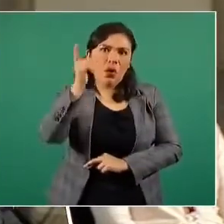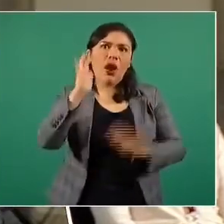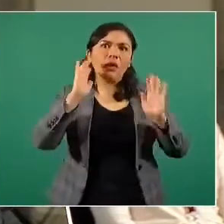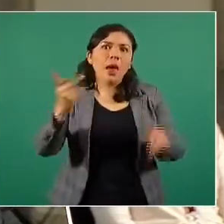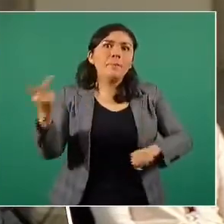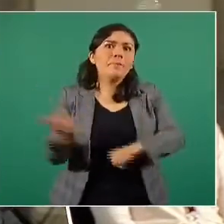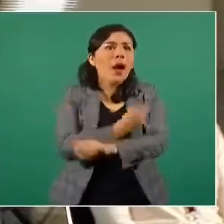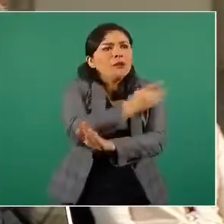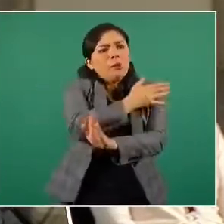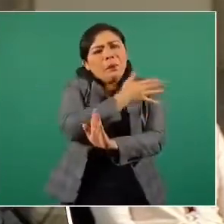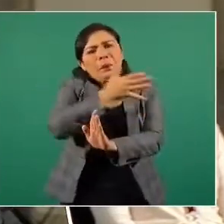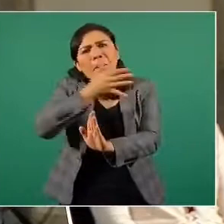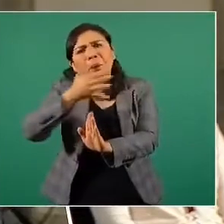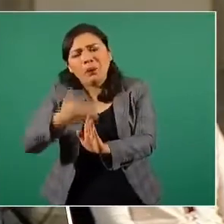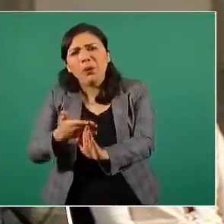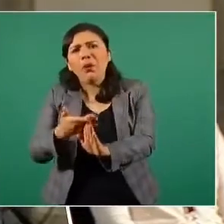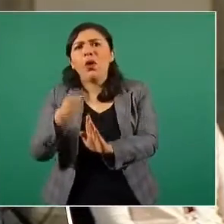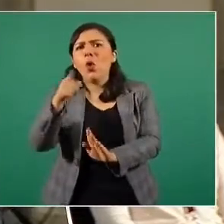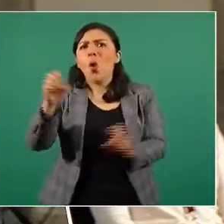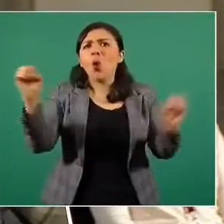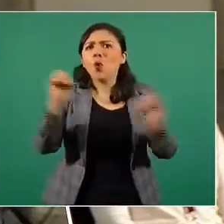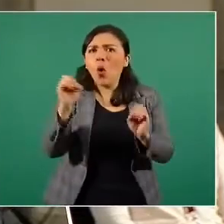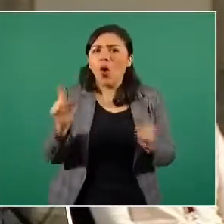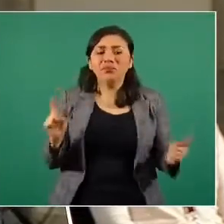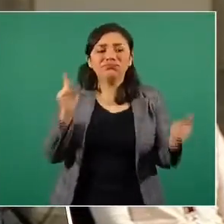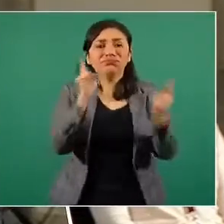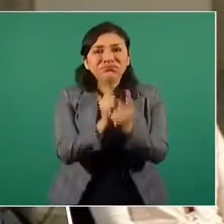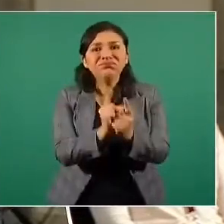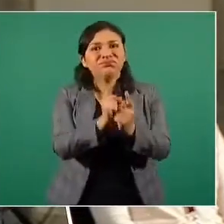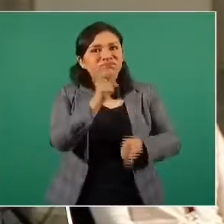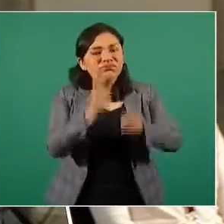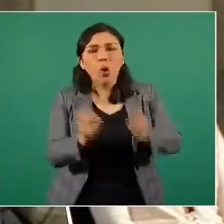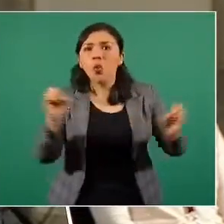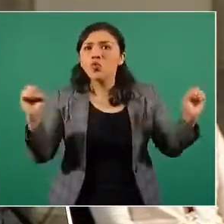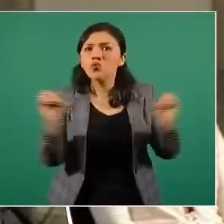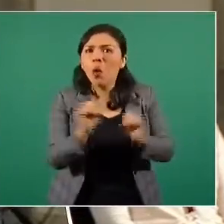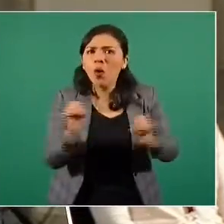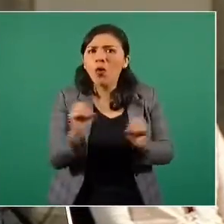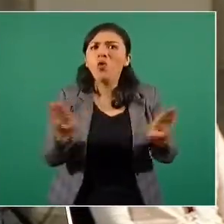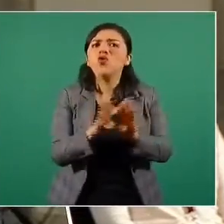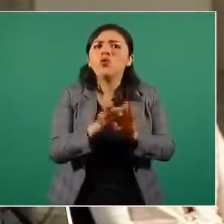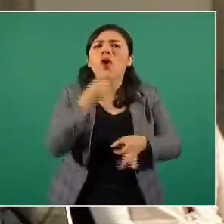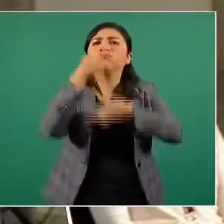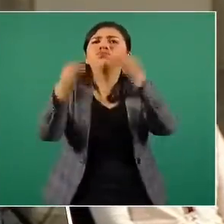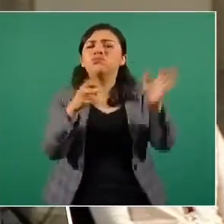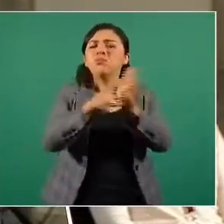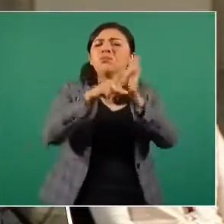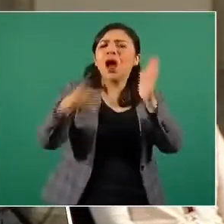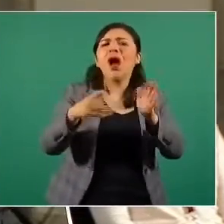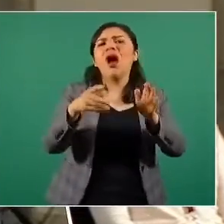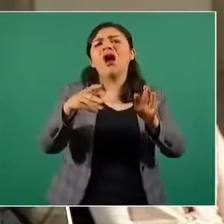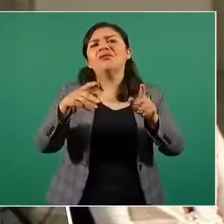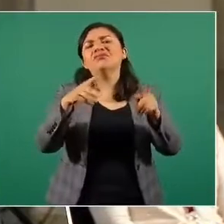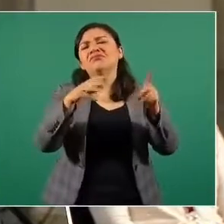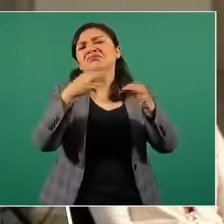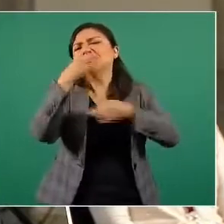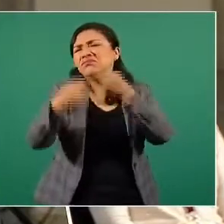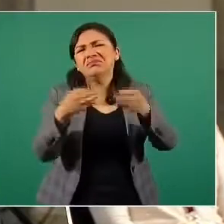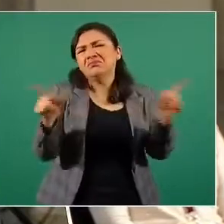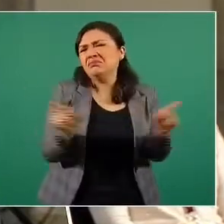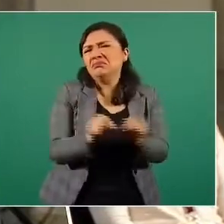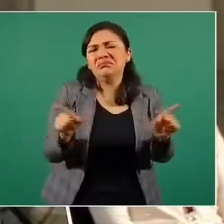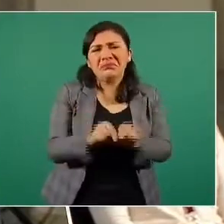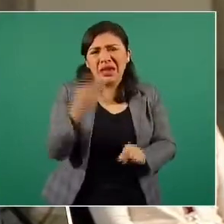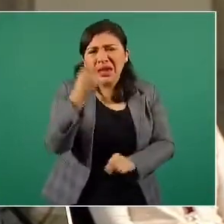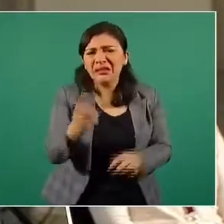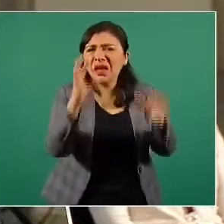todo esto sucedió sin haber dado la cara antes, más que con boletines de prensa y con una relatoría, que